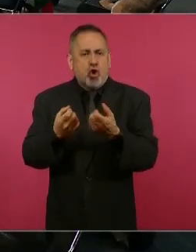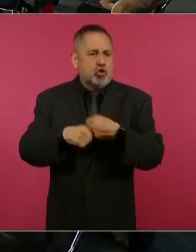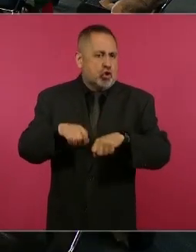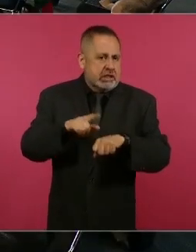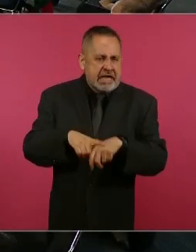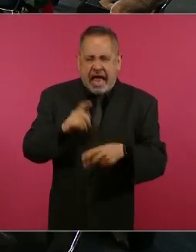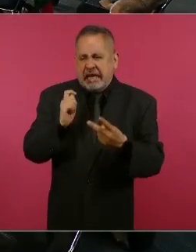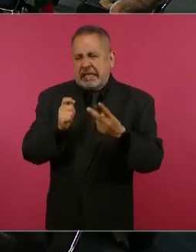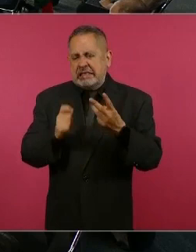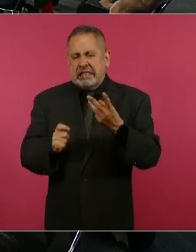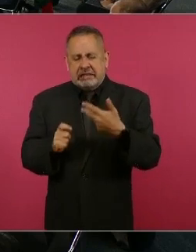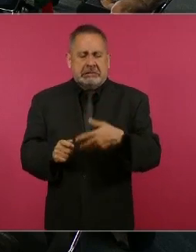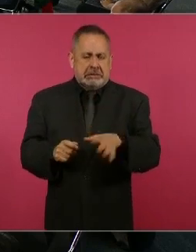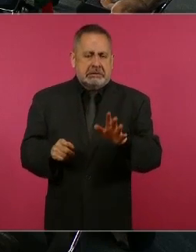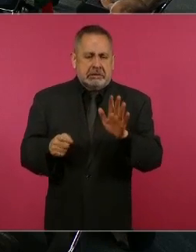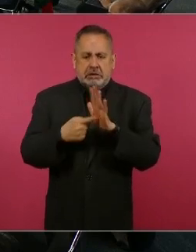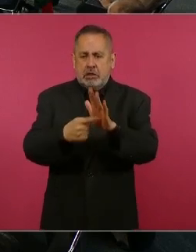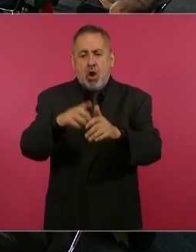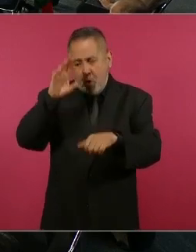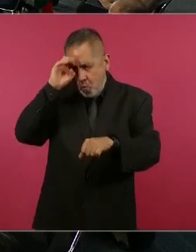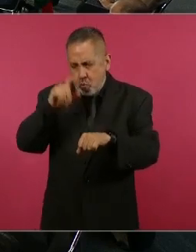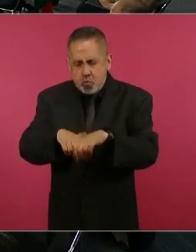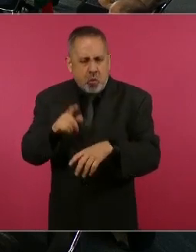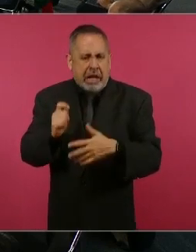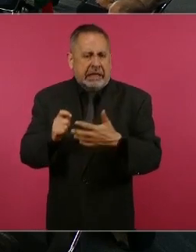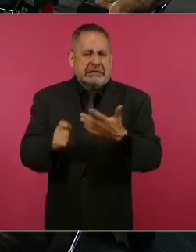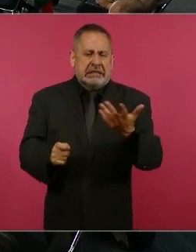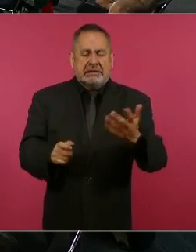en lo cultural,